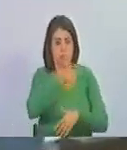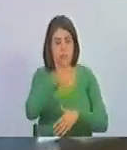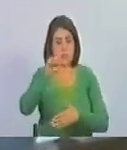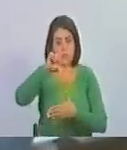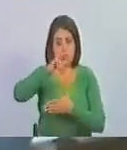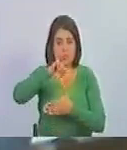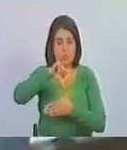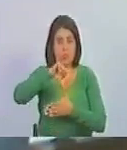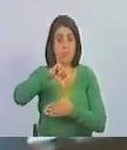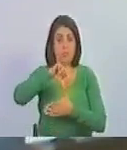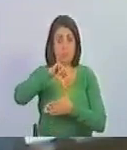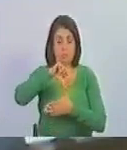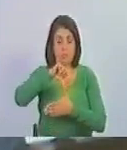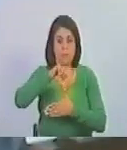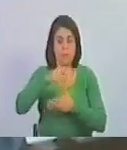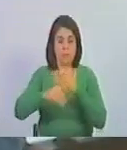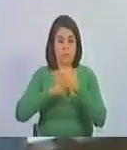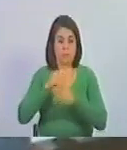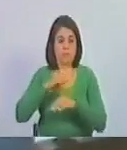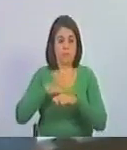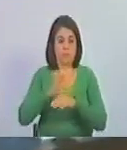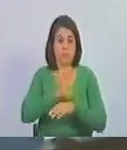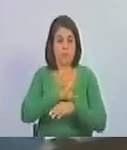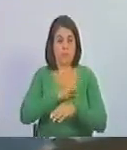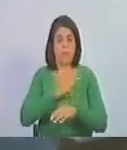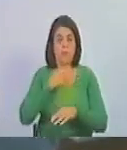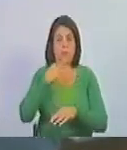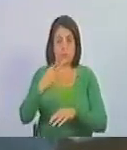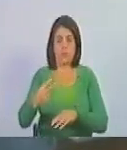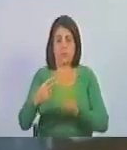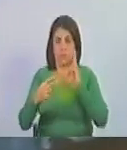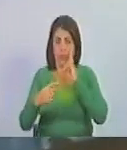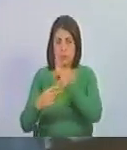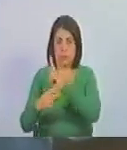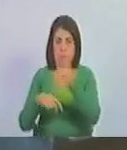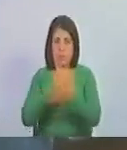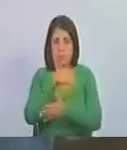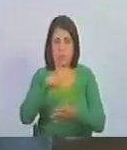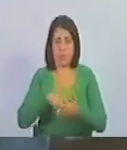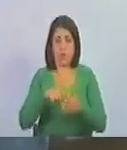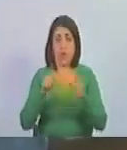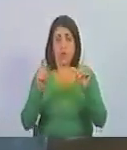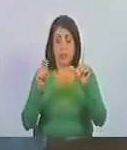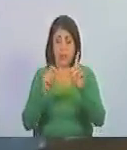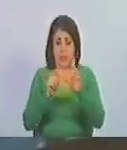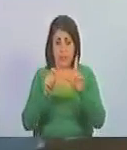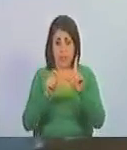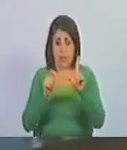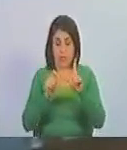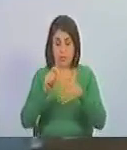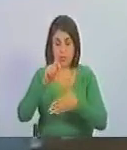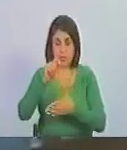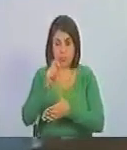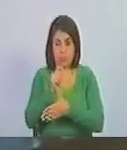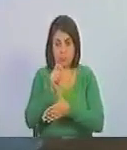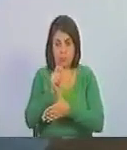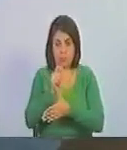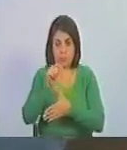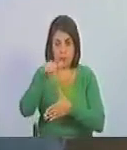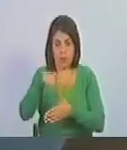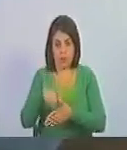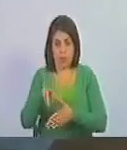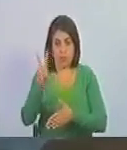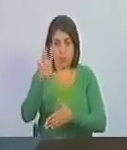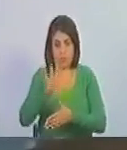del sur tuvieran su propia voz, se vio materializado el Telesur. Y por eso hoy, aquí en